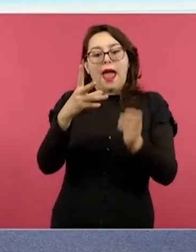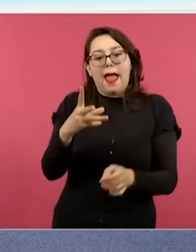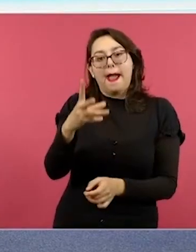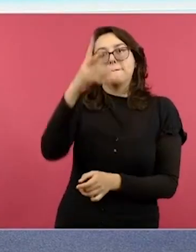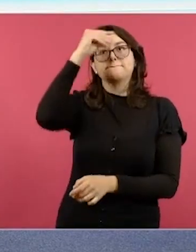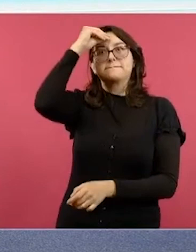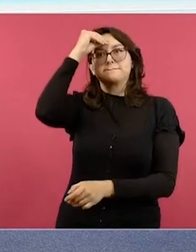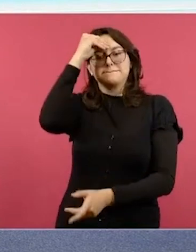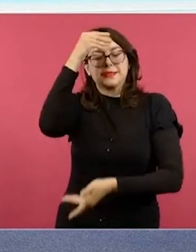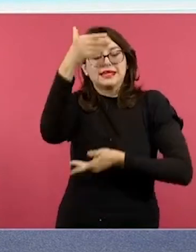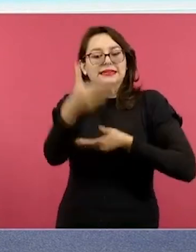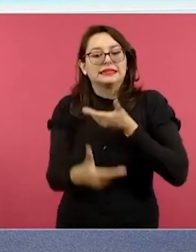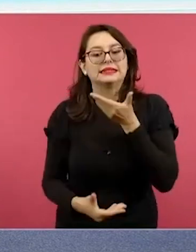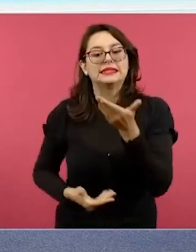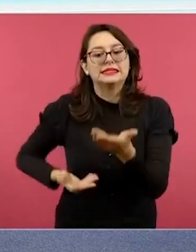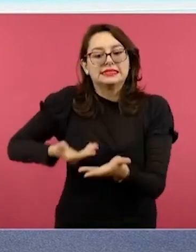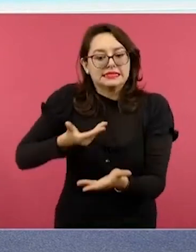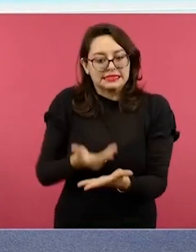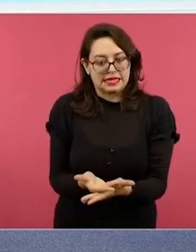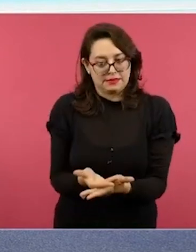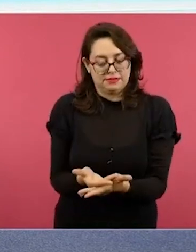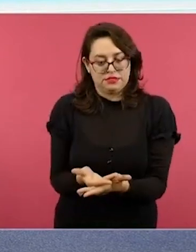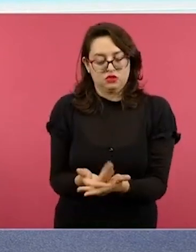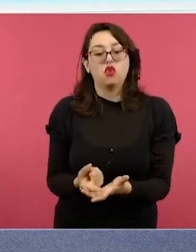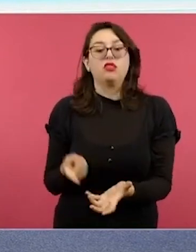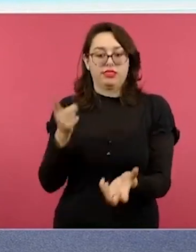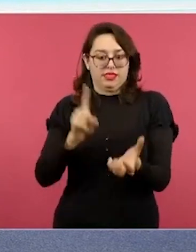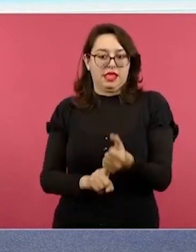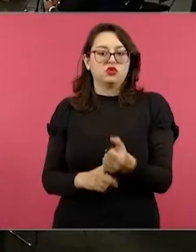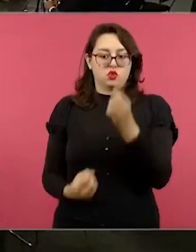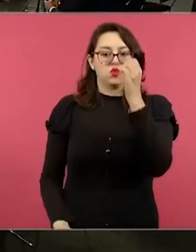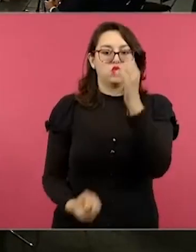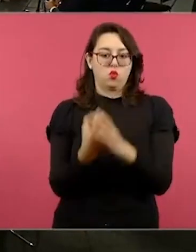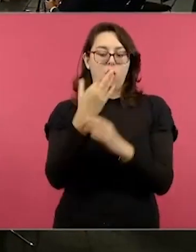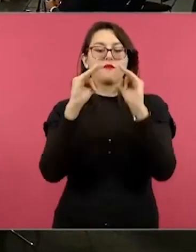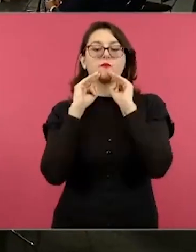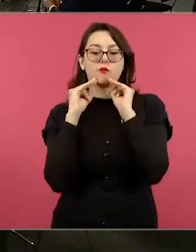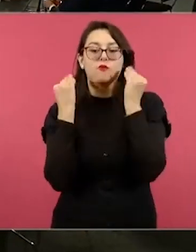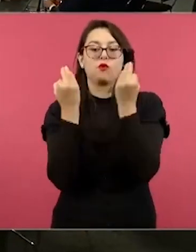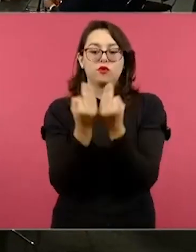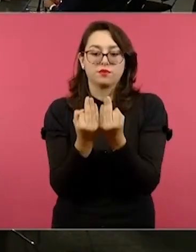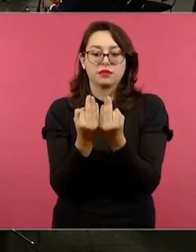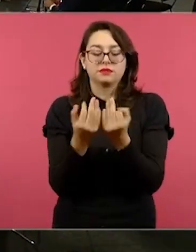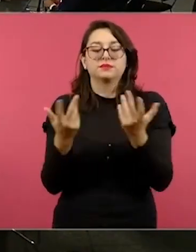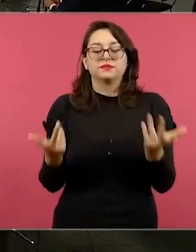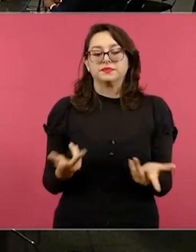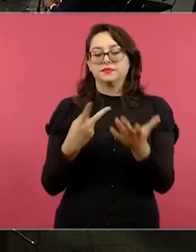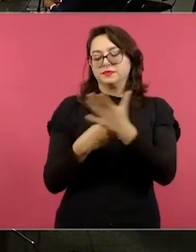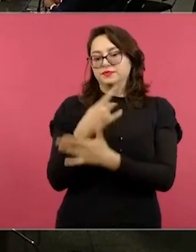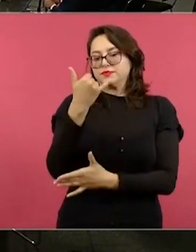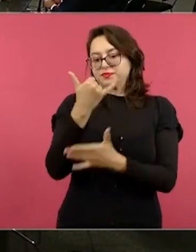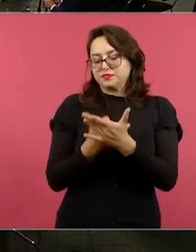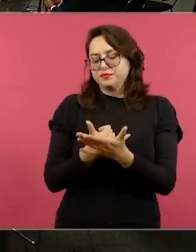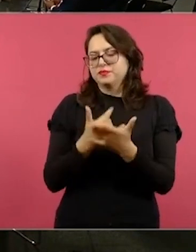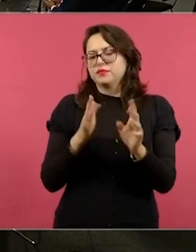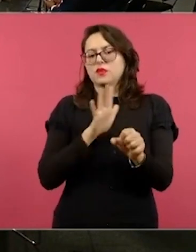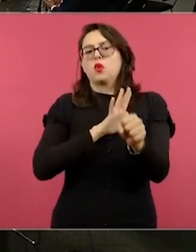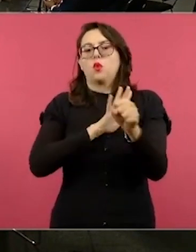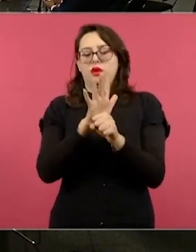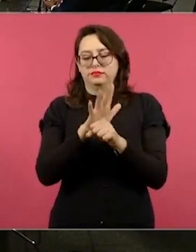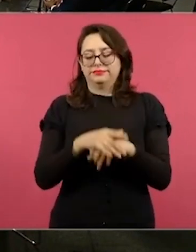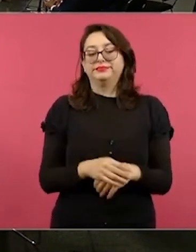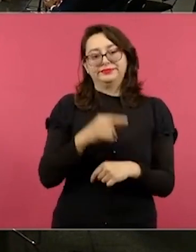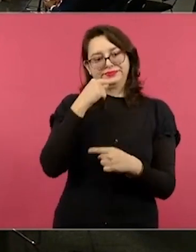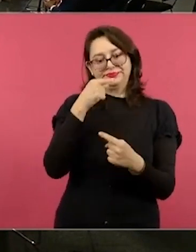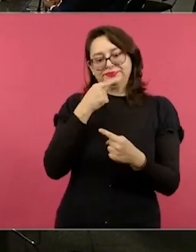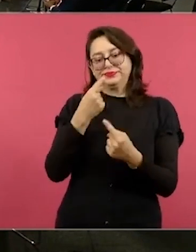aporta la nueva escuela mexicana. En este proyecto de aprendizaje, los niños van a analizar algún conflicto. En